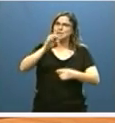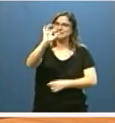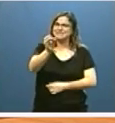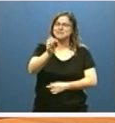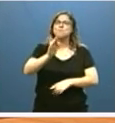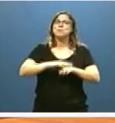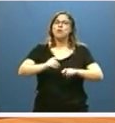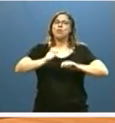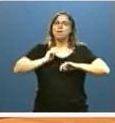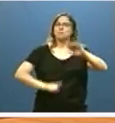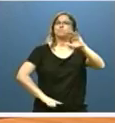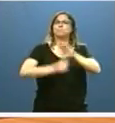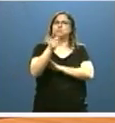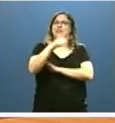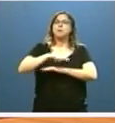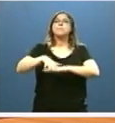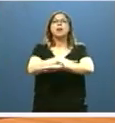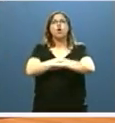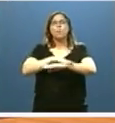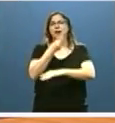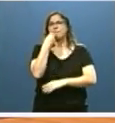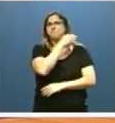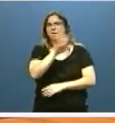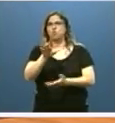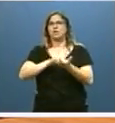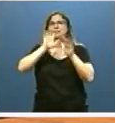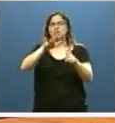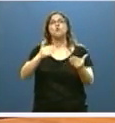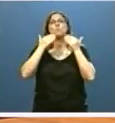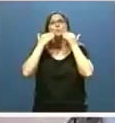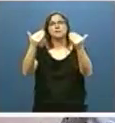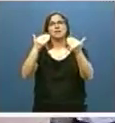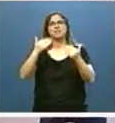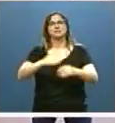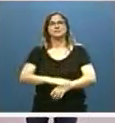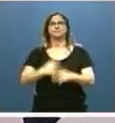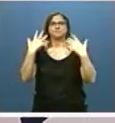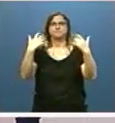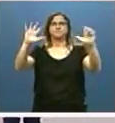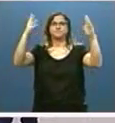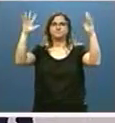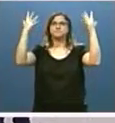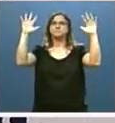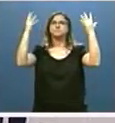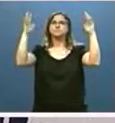impulso para el mejor gobierno de Castilla y León. Muchas gracias. Gracias. Gracias.